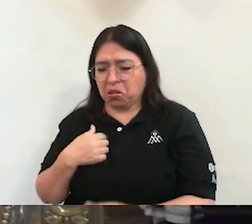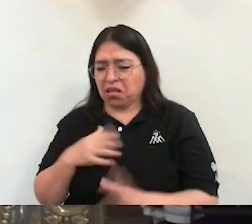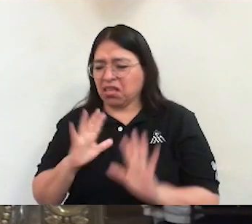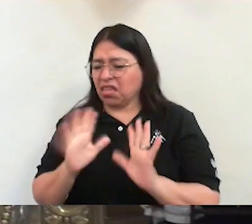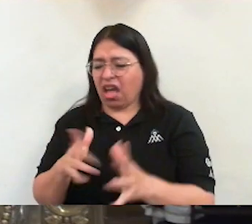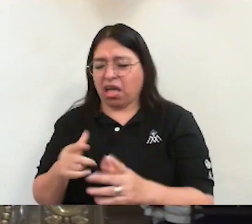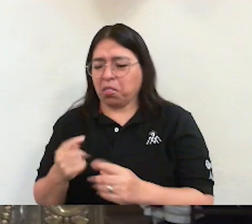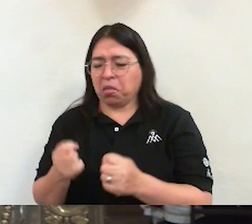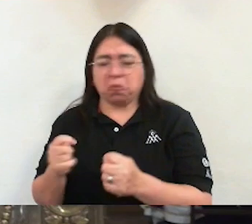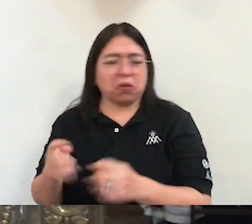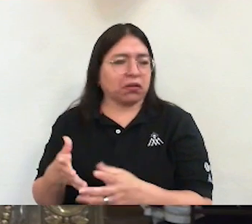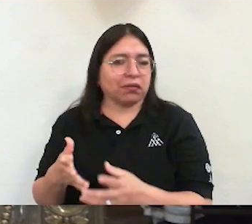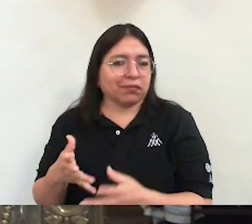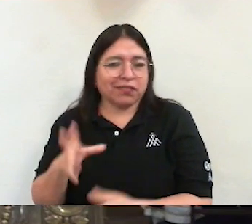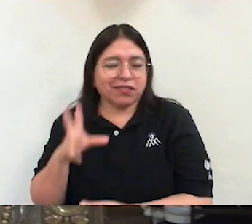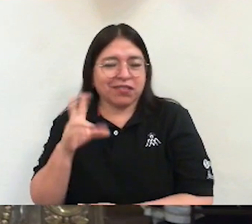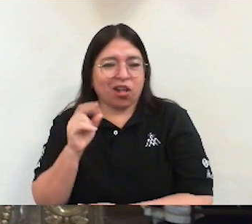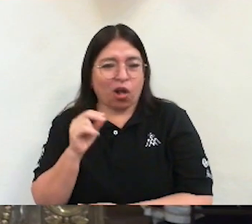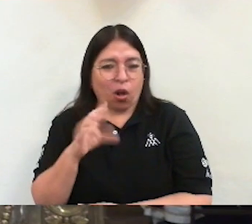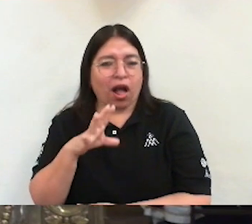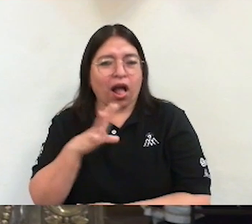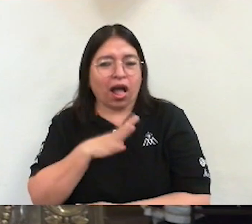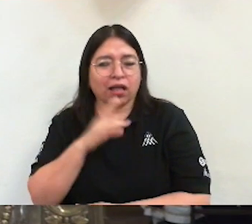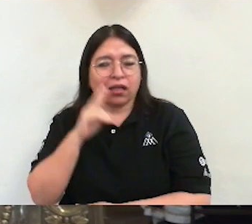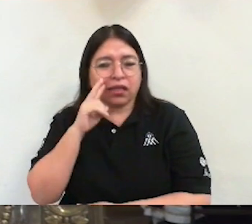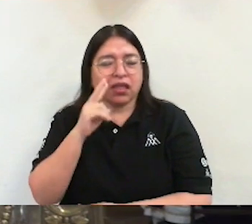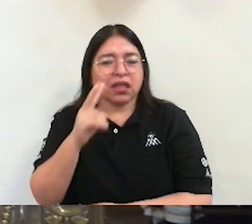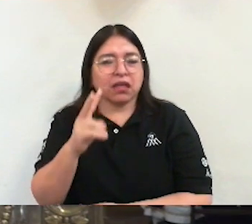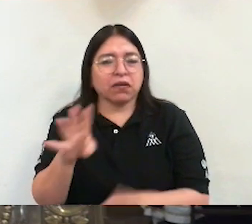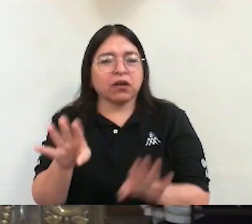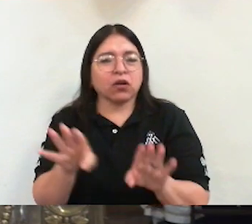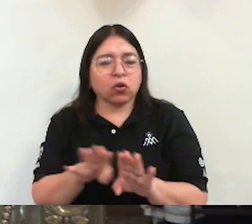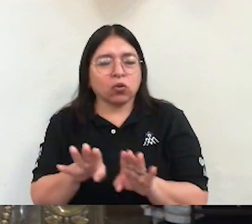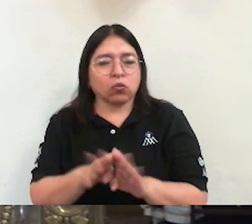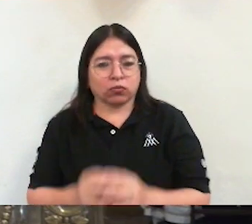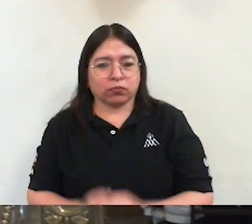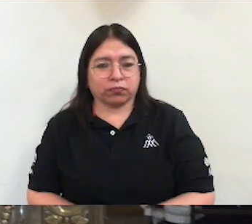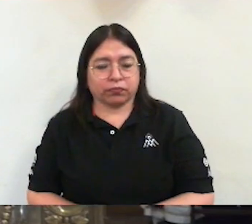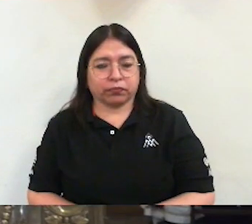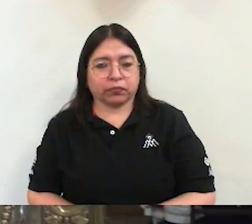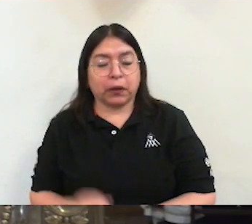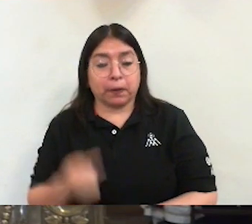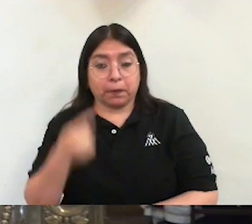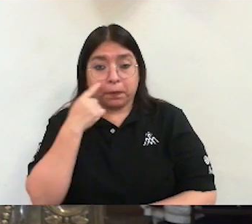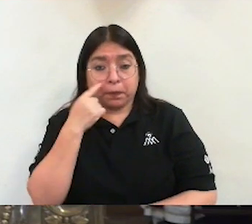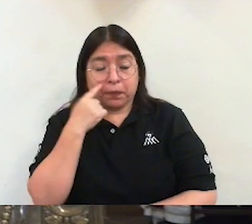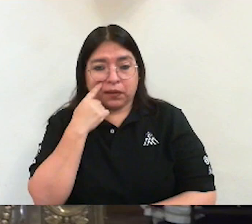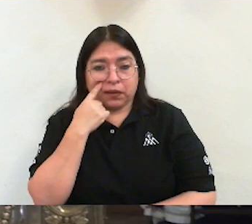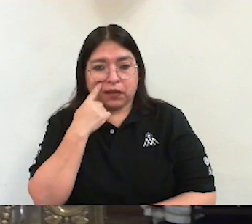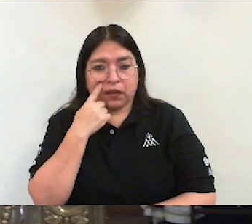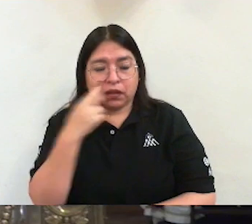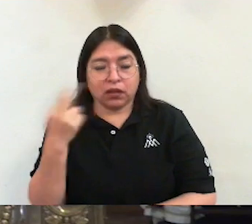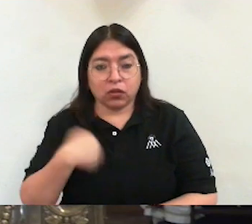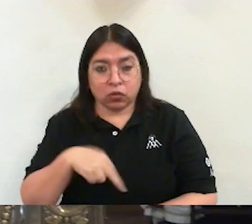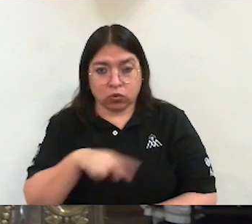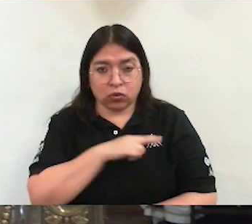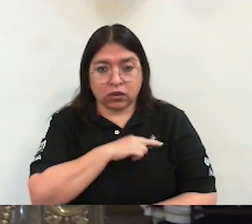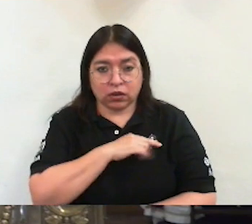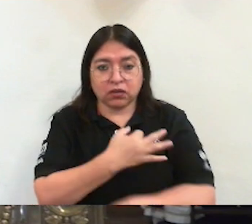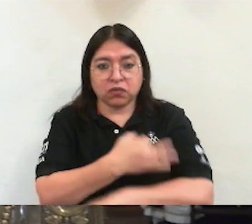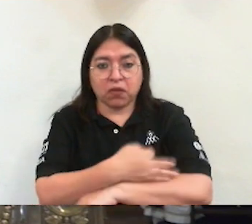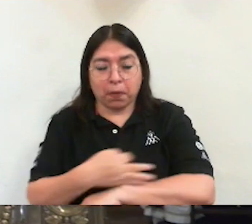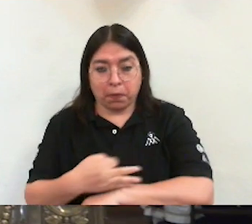hermanas y hermanos, hoy pongamos nuestras familias delante de